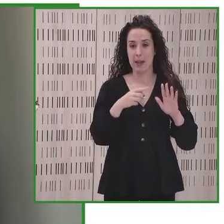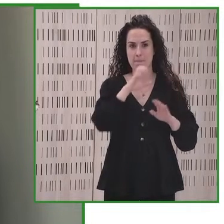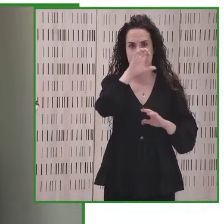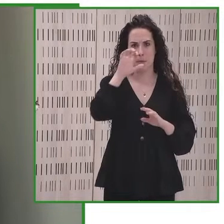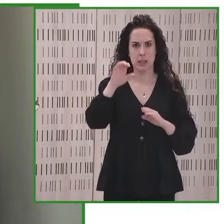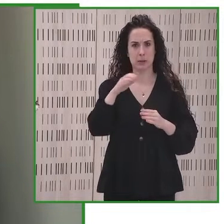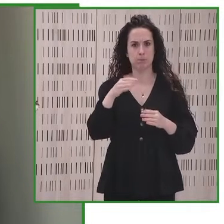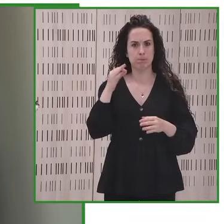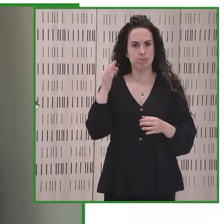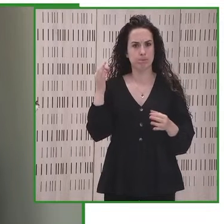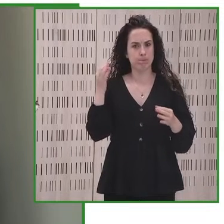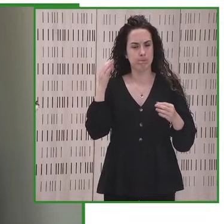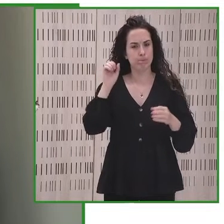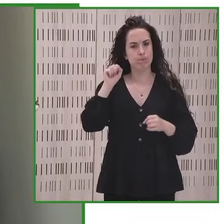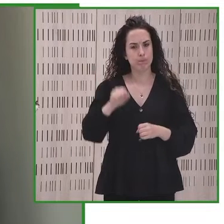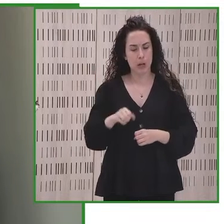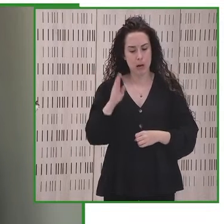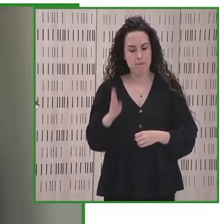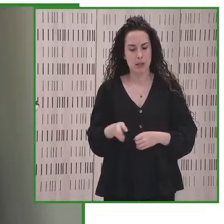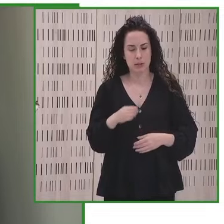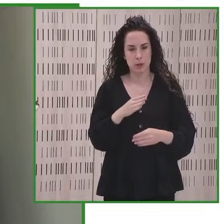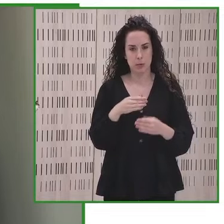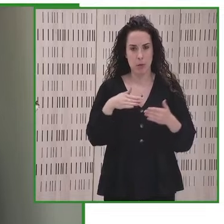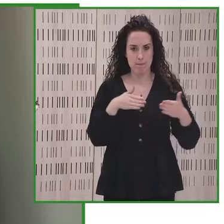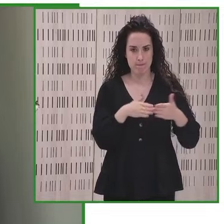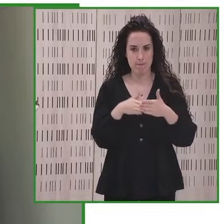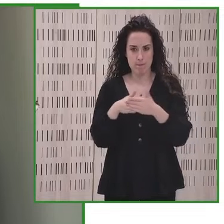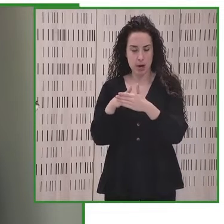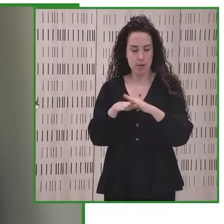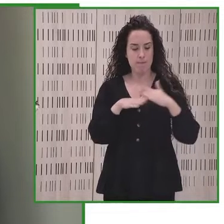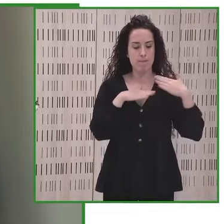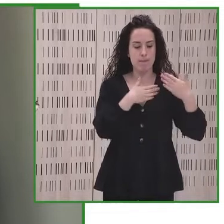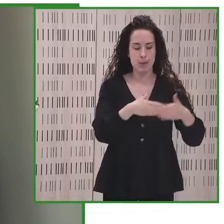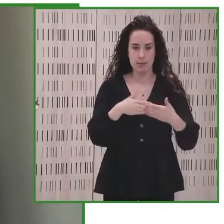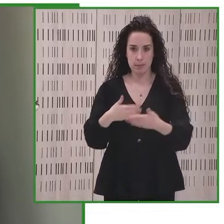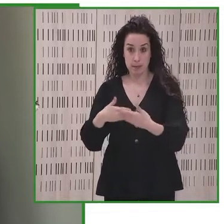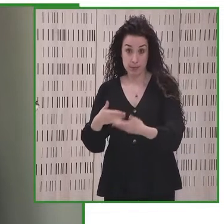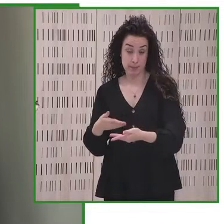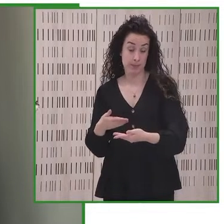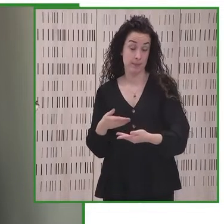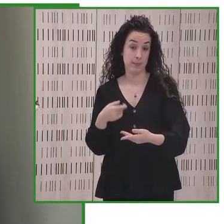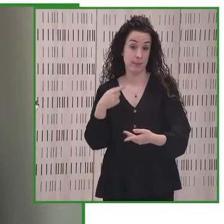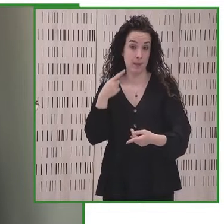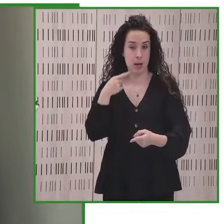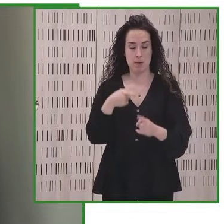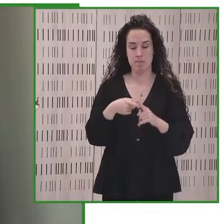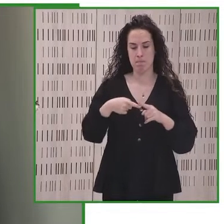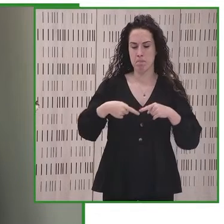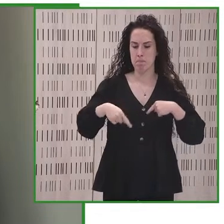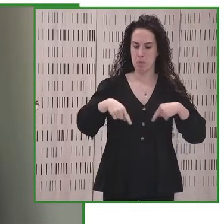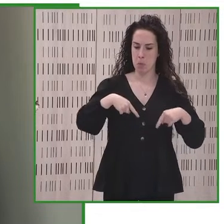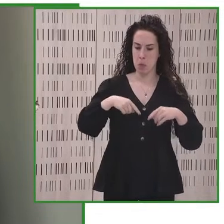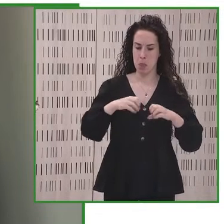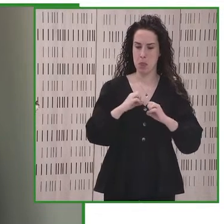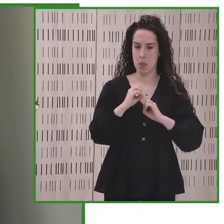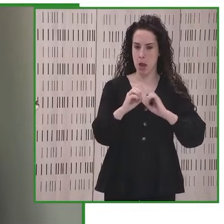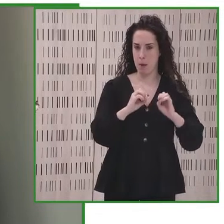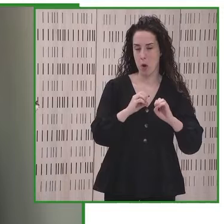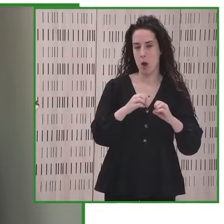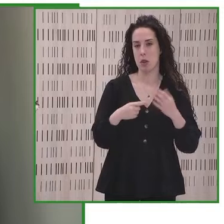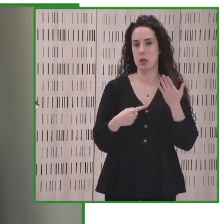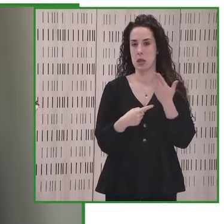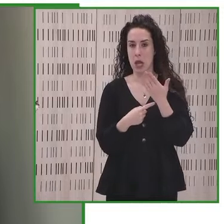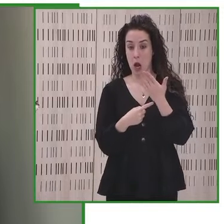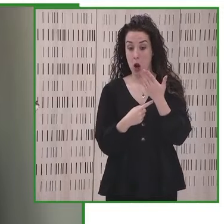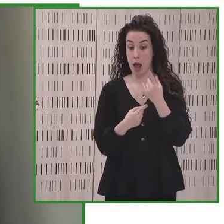eliminen las barreras del entorno asegurando las condiciones necesarias que debe cumplir el transporte, los productos, las instalaciones las tecnologías de la